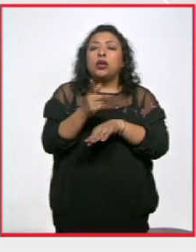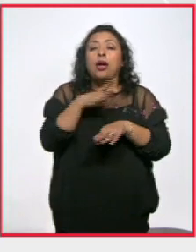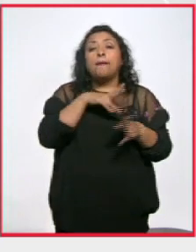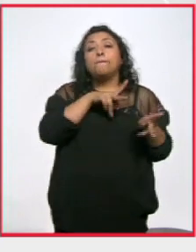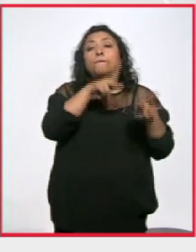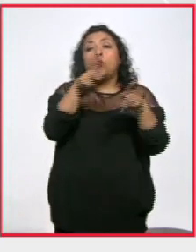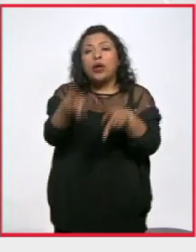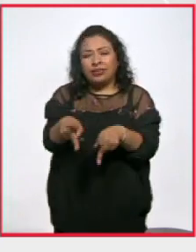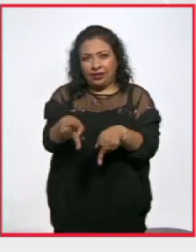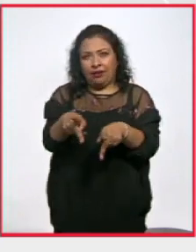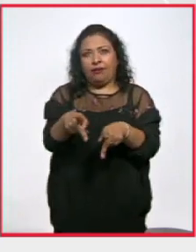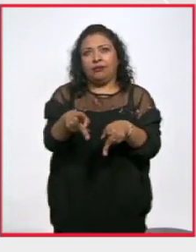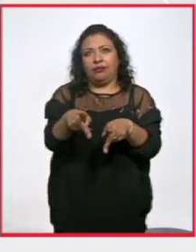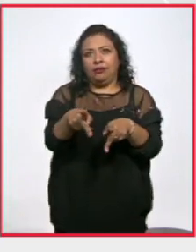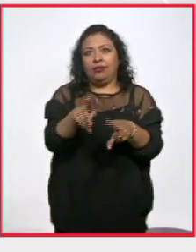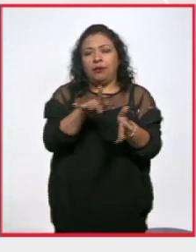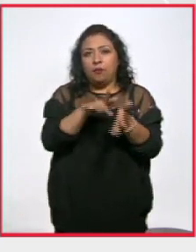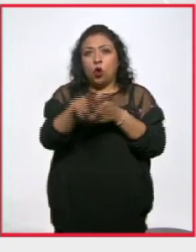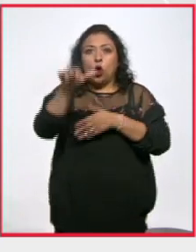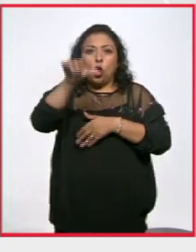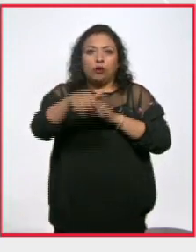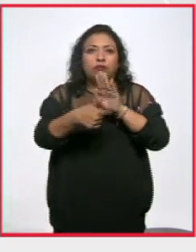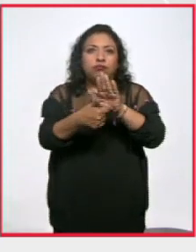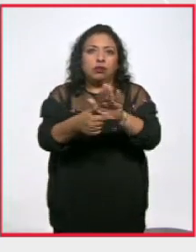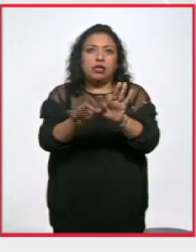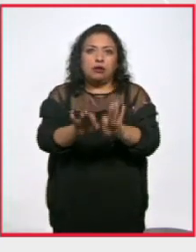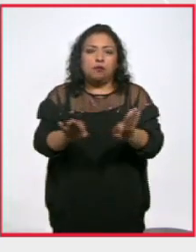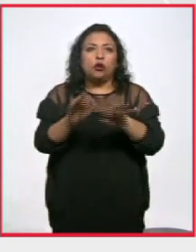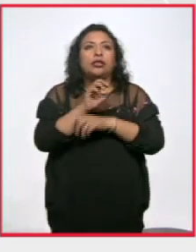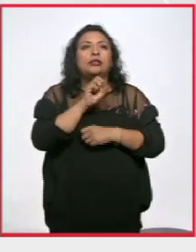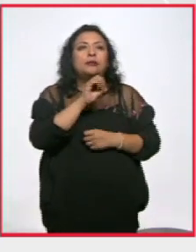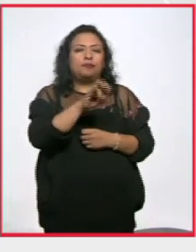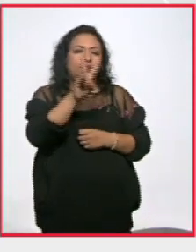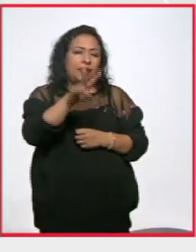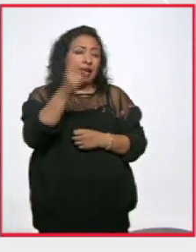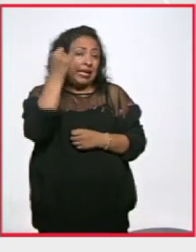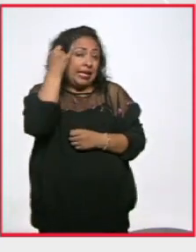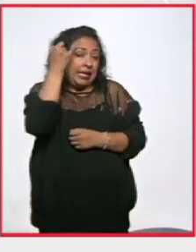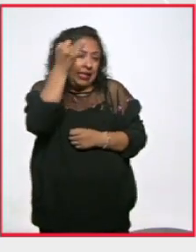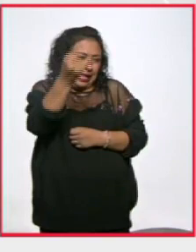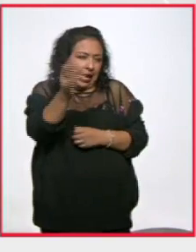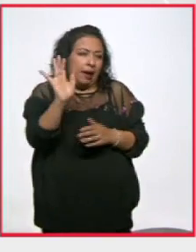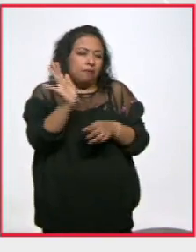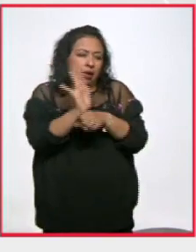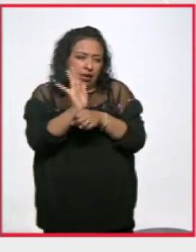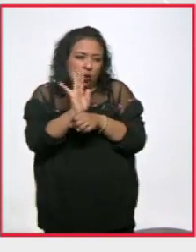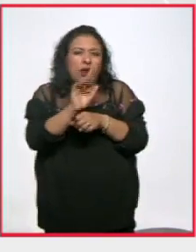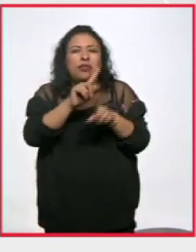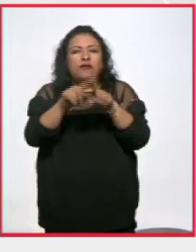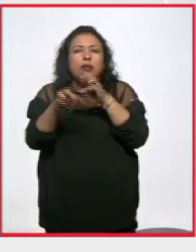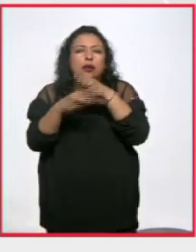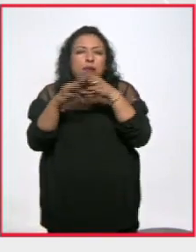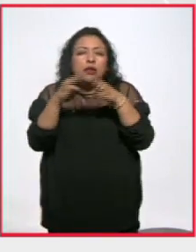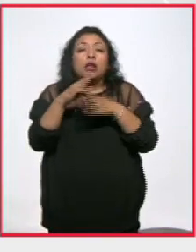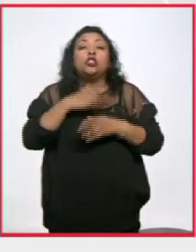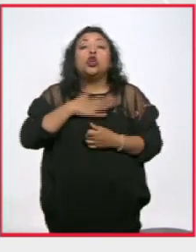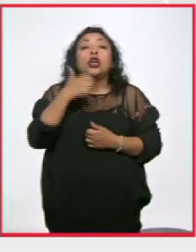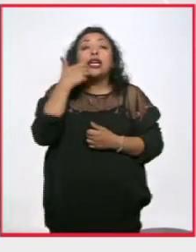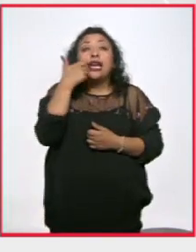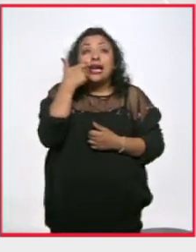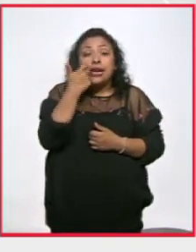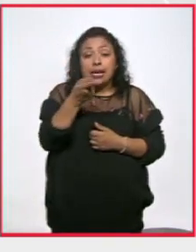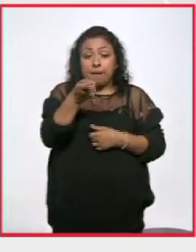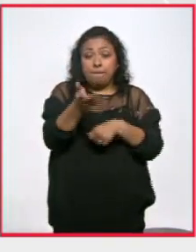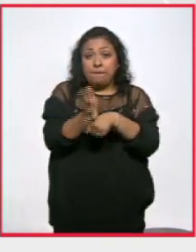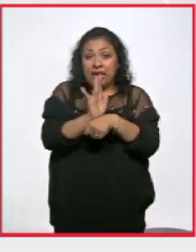puentes y que resuenan en nuestro presente más que nunca claro si la idea de gobernando documentales en otros materiales es que yo quería que esta